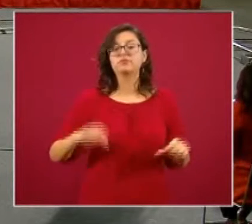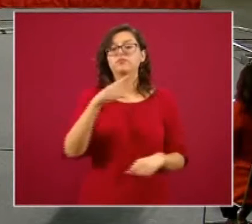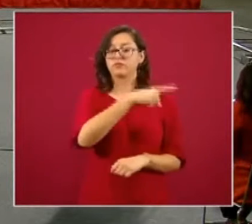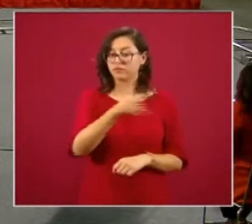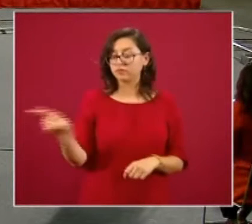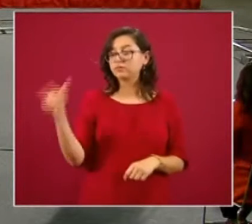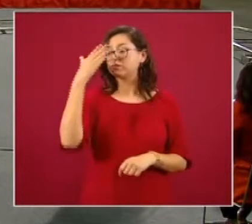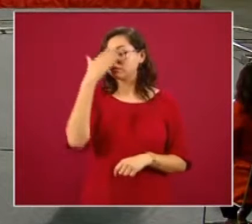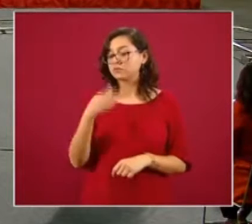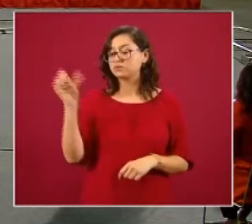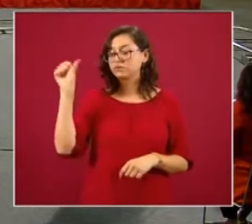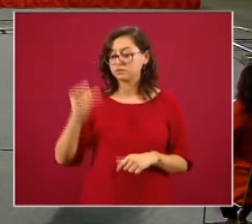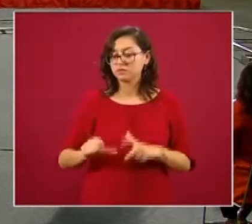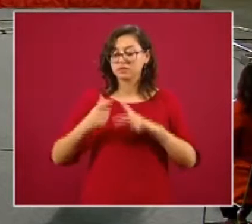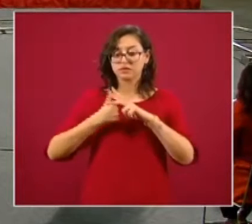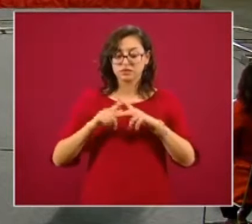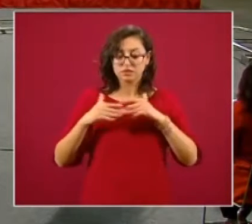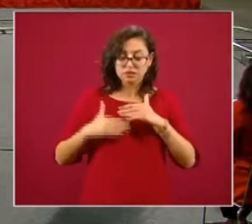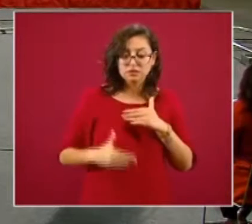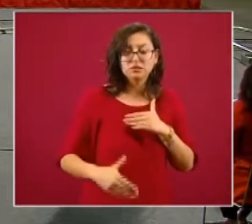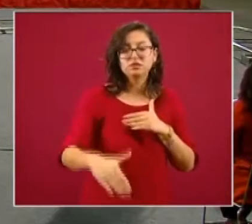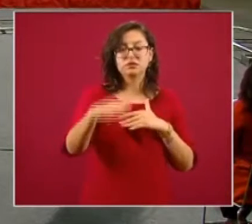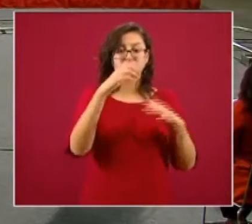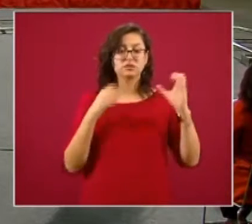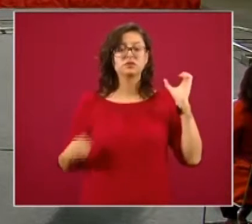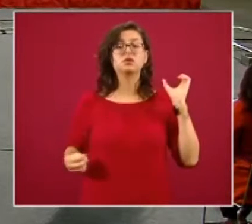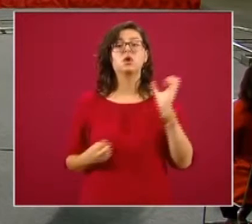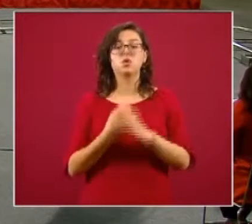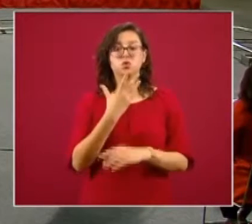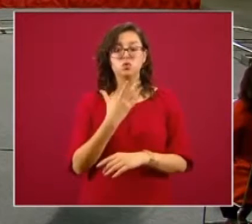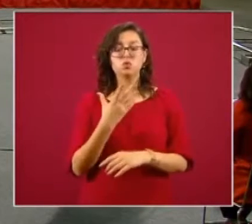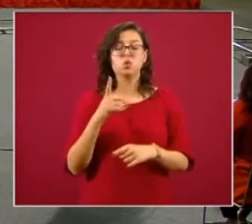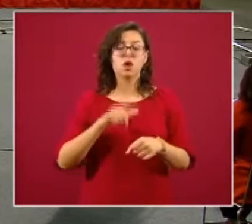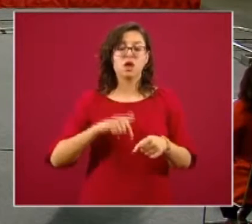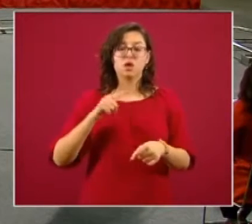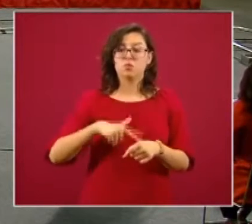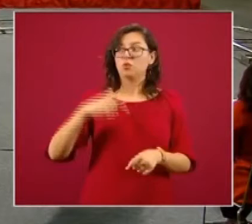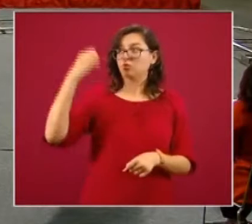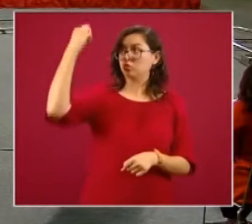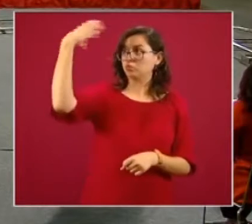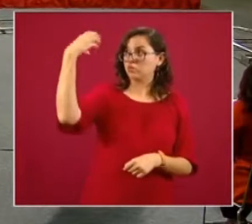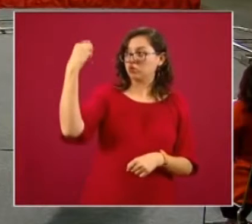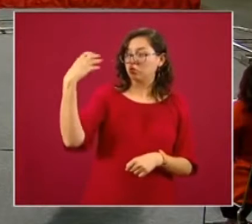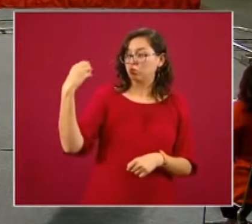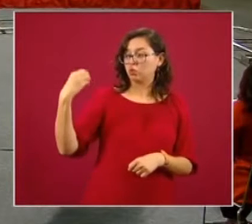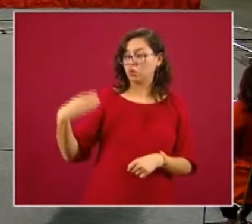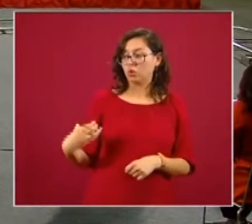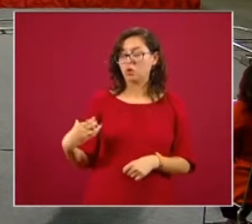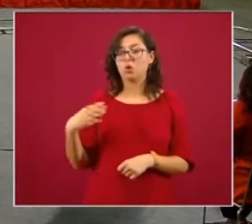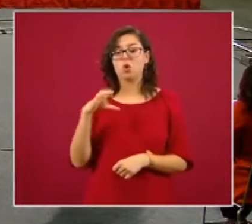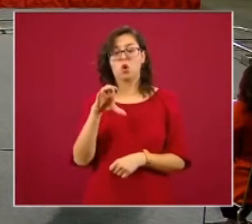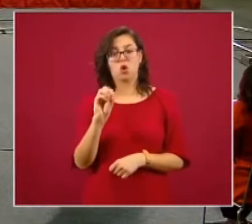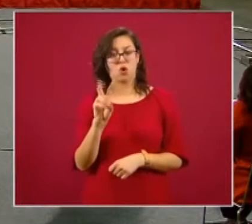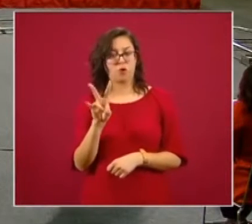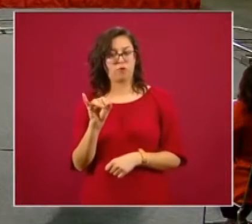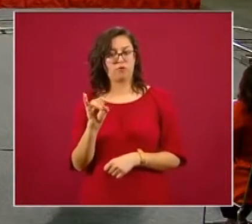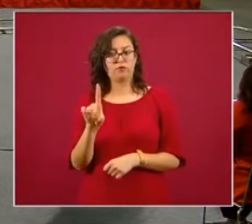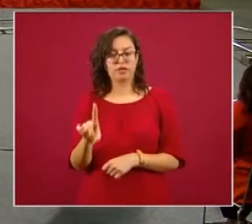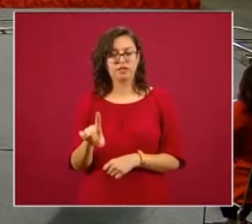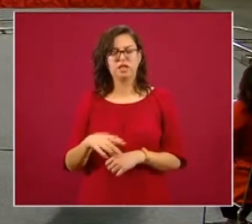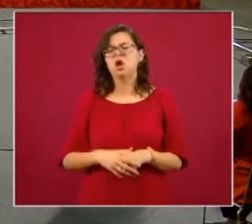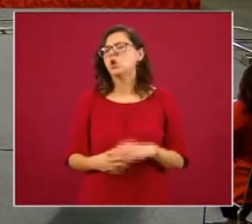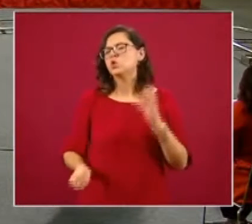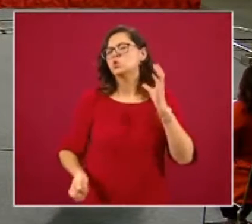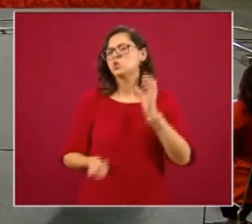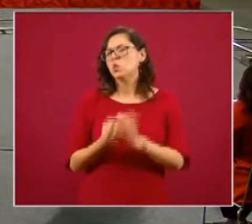Más de un millón de mexicanos se han hecho la prueba de COVID-19. En las últimas 24 horas, México contabilizó 4,767 casos